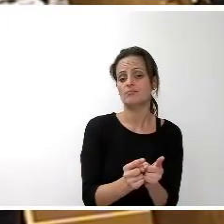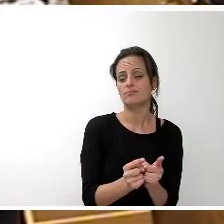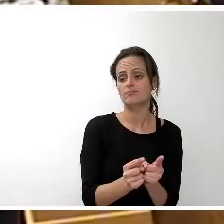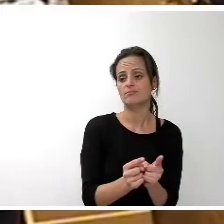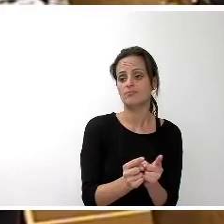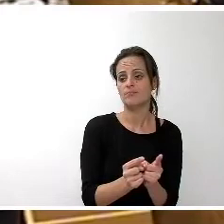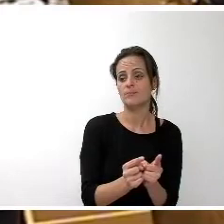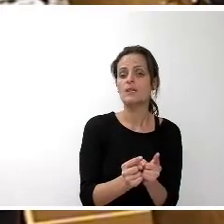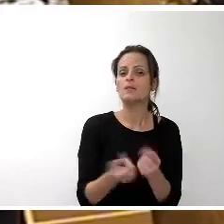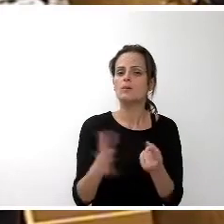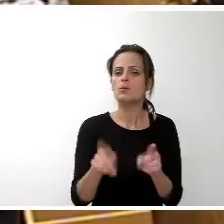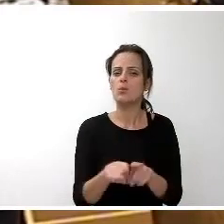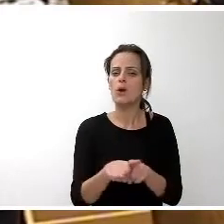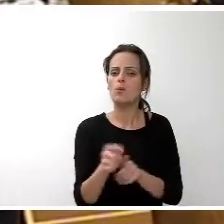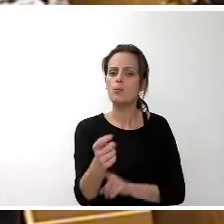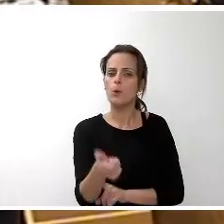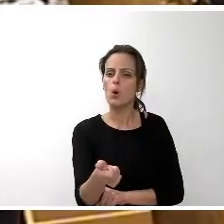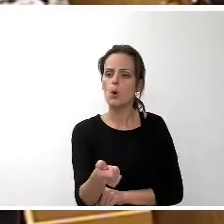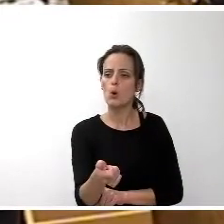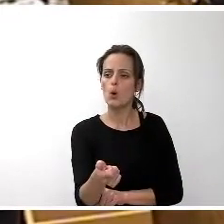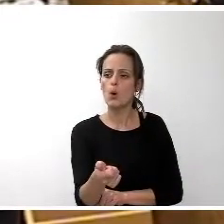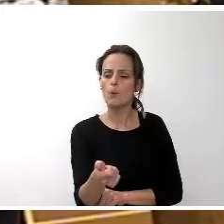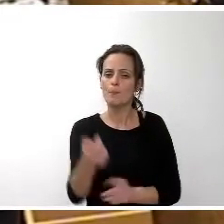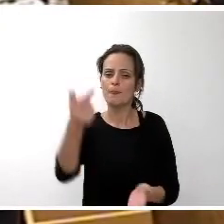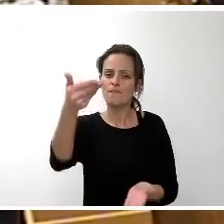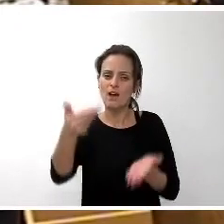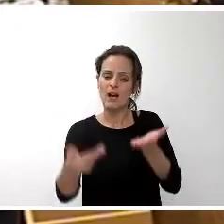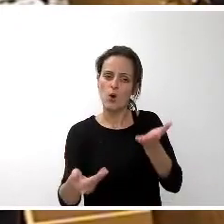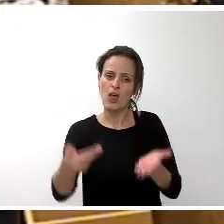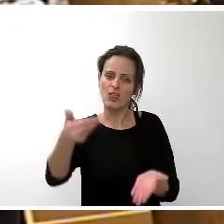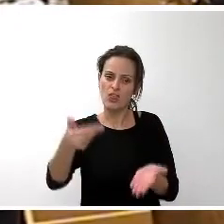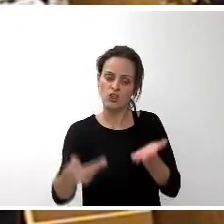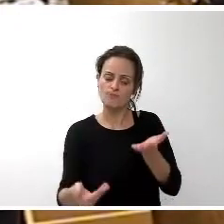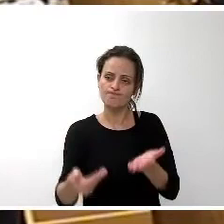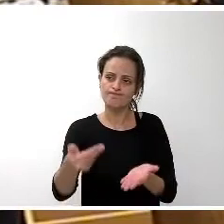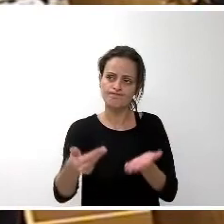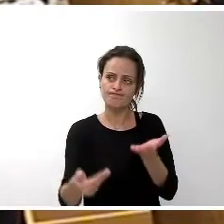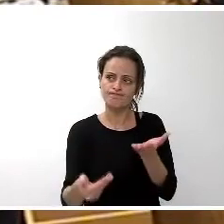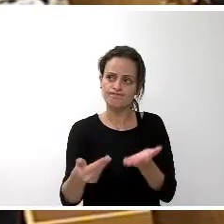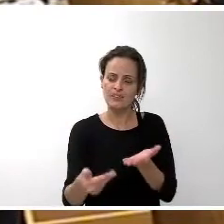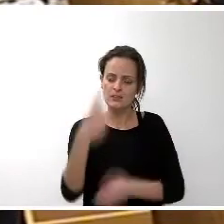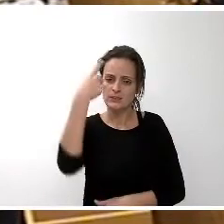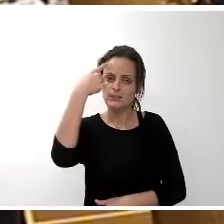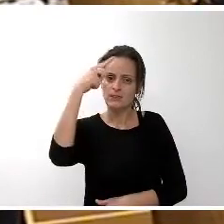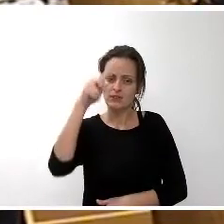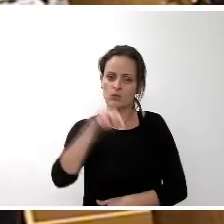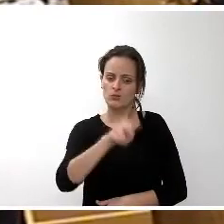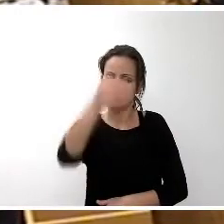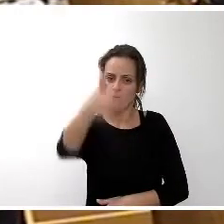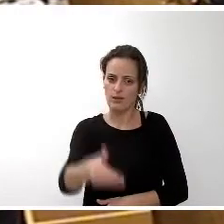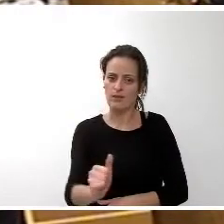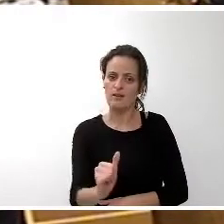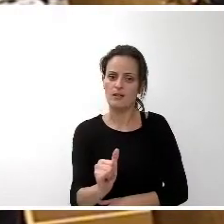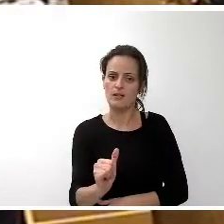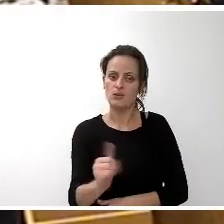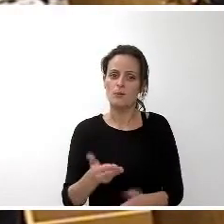una valoración de esa revisión del PIOT y teniendo conciencia de la importancia que ello lleva presentábamos